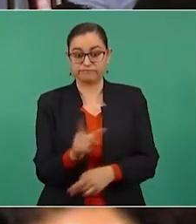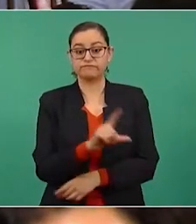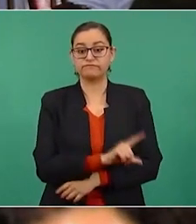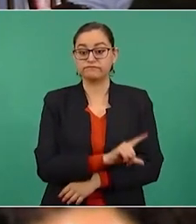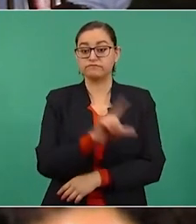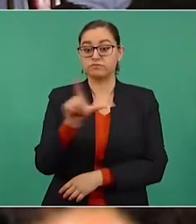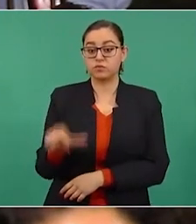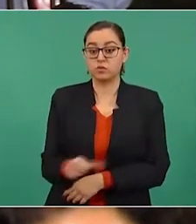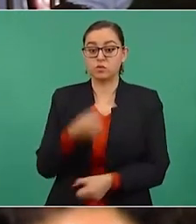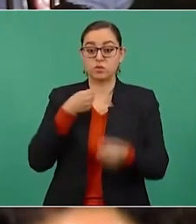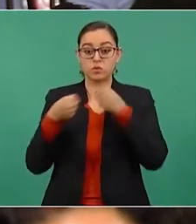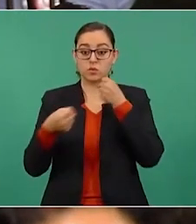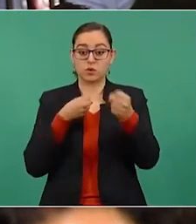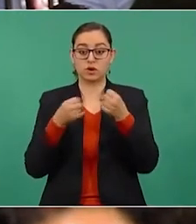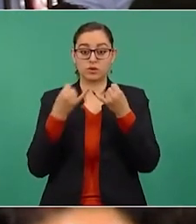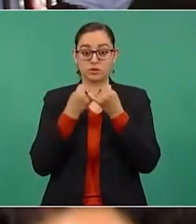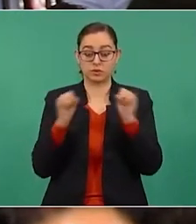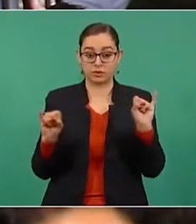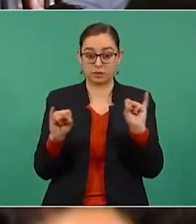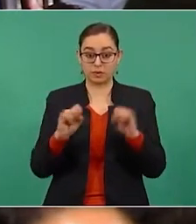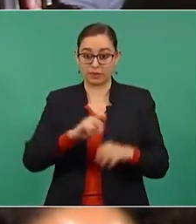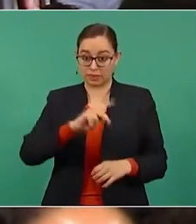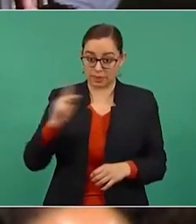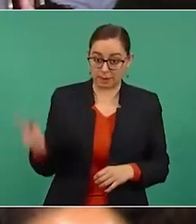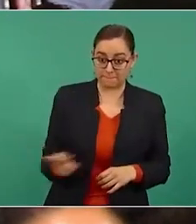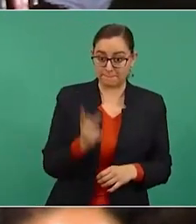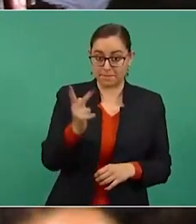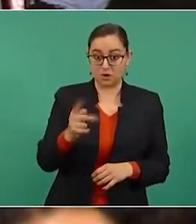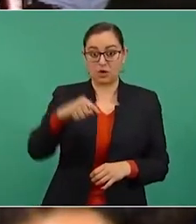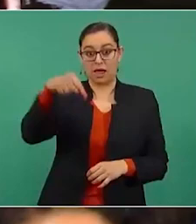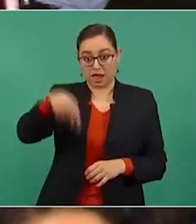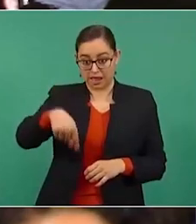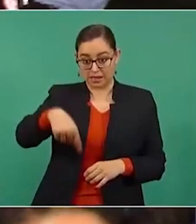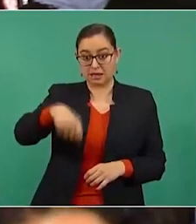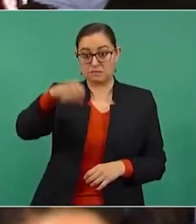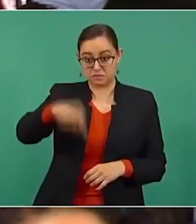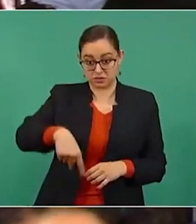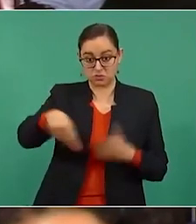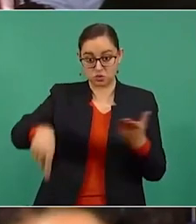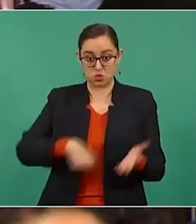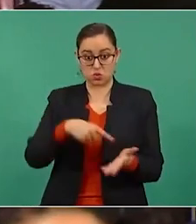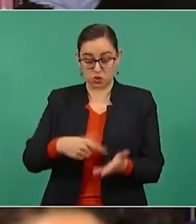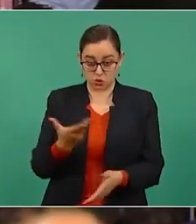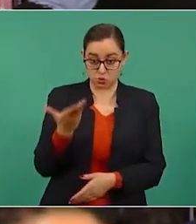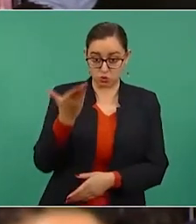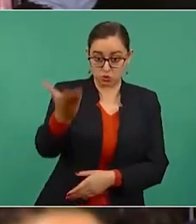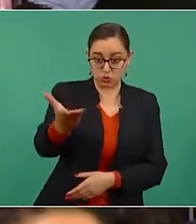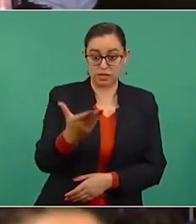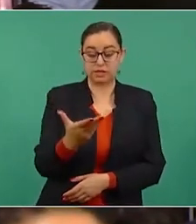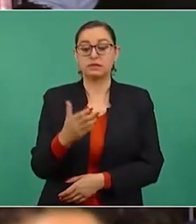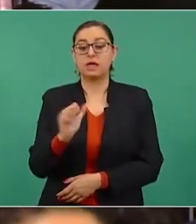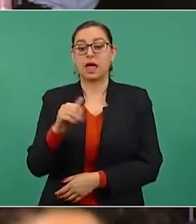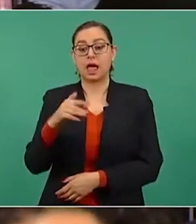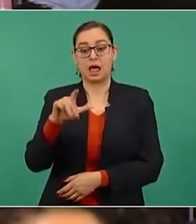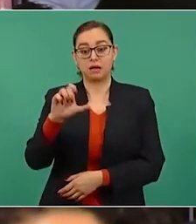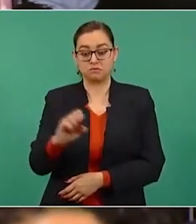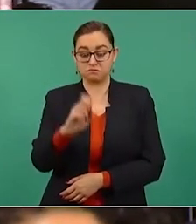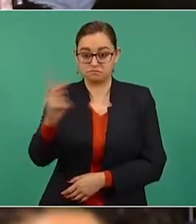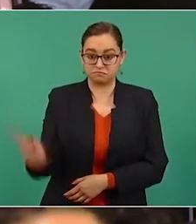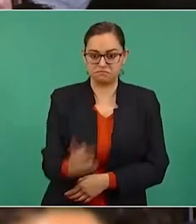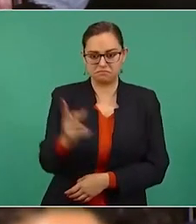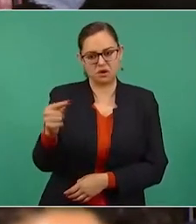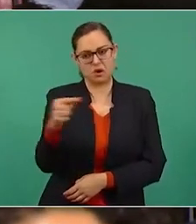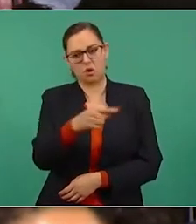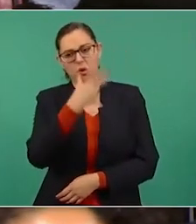periodista independiente le preguntó a usted aquí, en este mismo recinto, qué opinión le merecía Krause. Usted